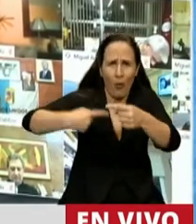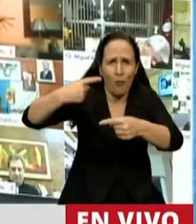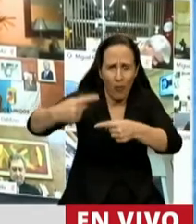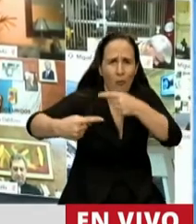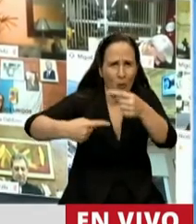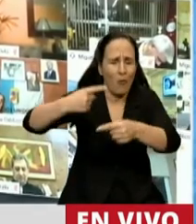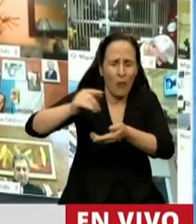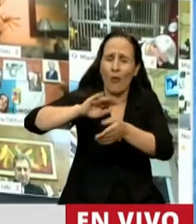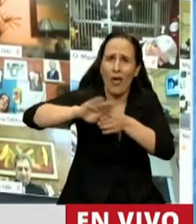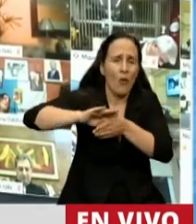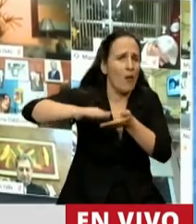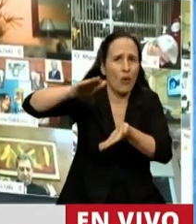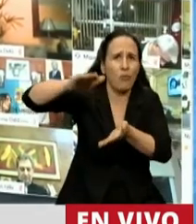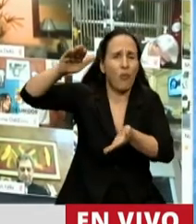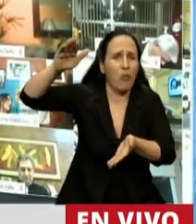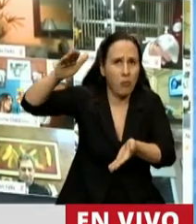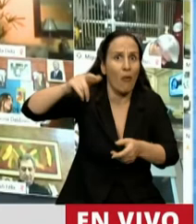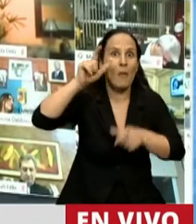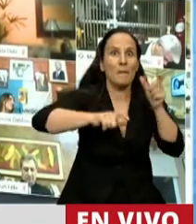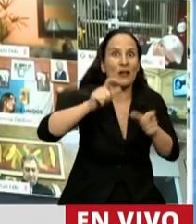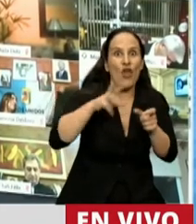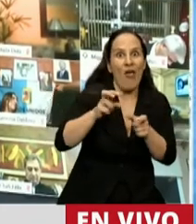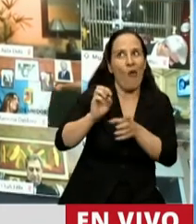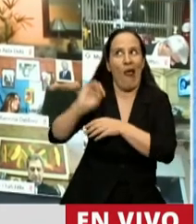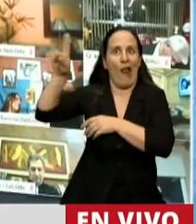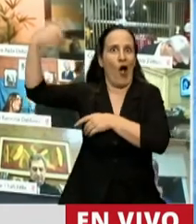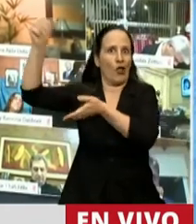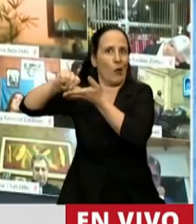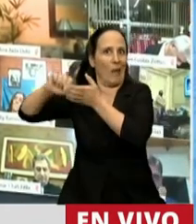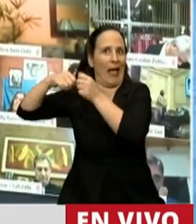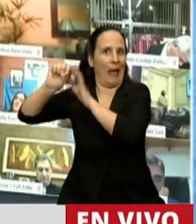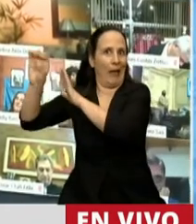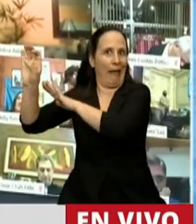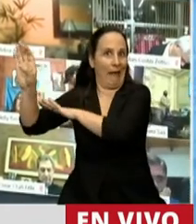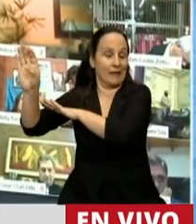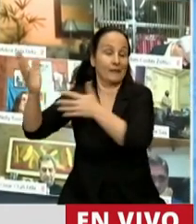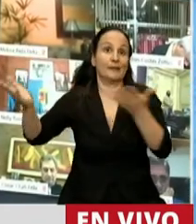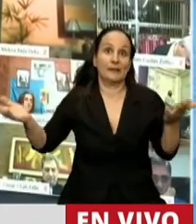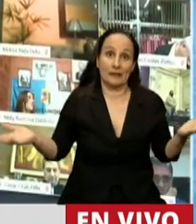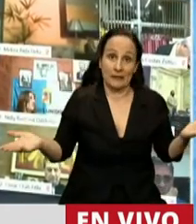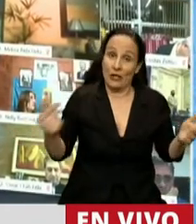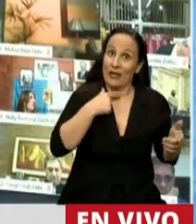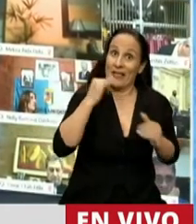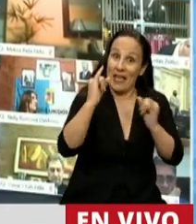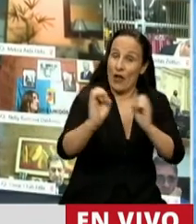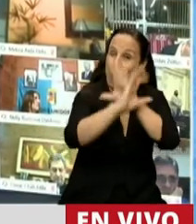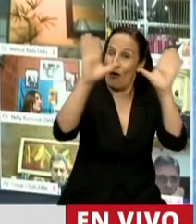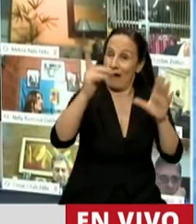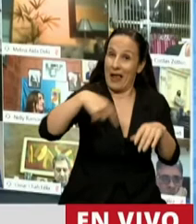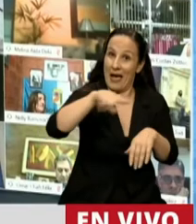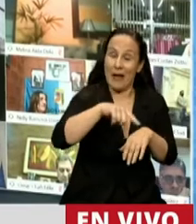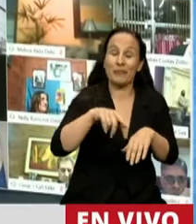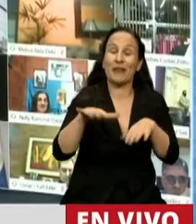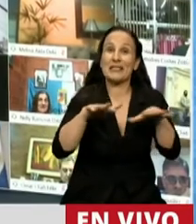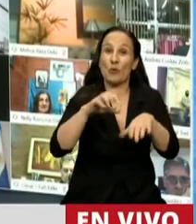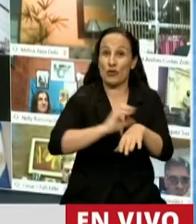resultados de fugas de divisas. Quiero resaltar que en tiempos de pandemia, la Comisión Interamericana